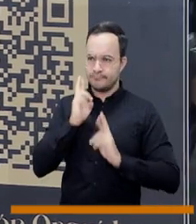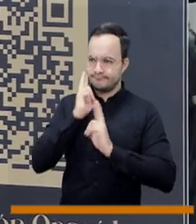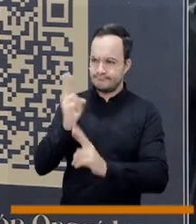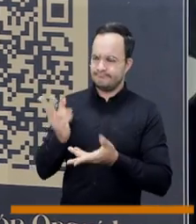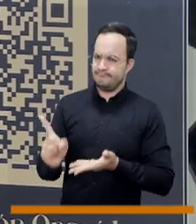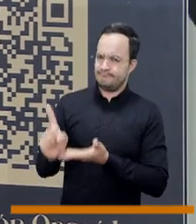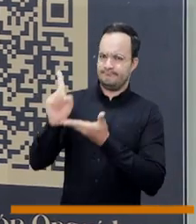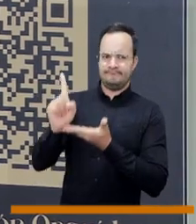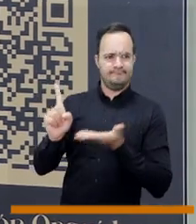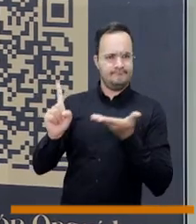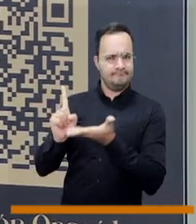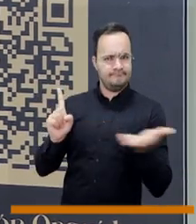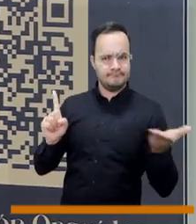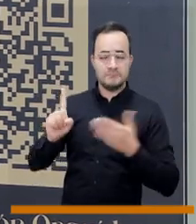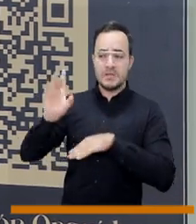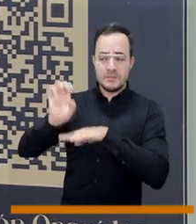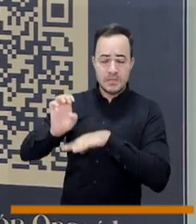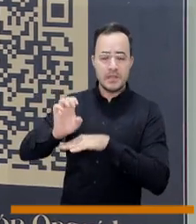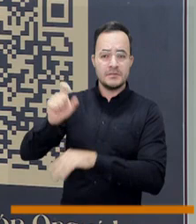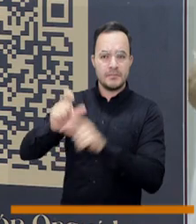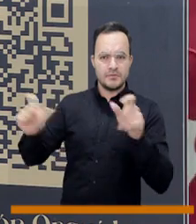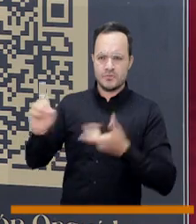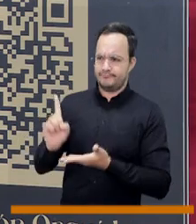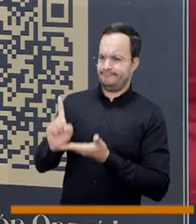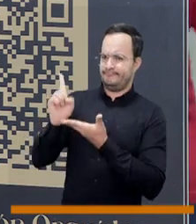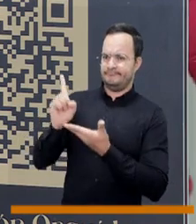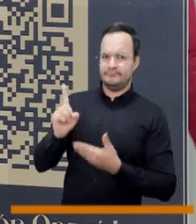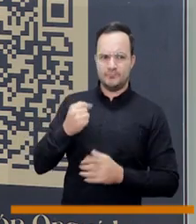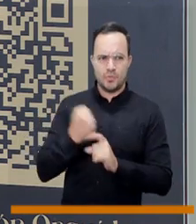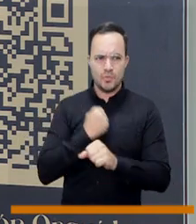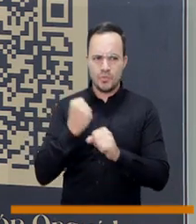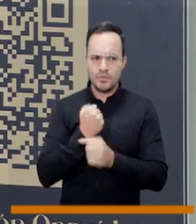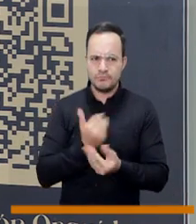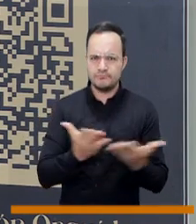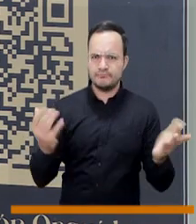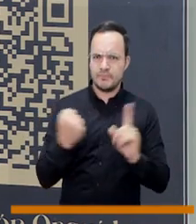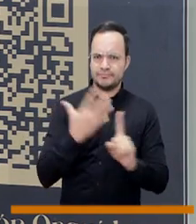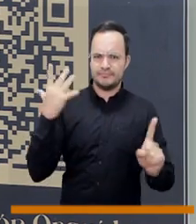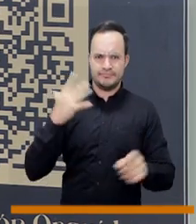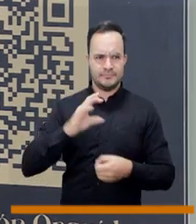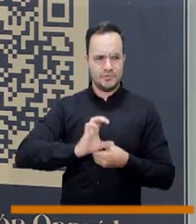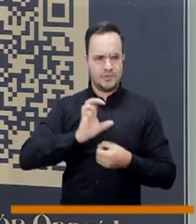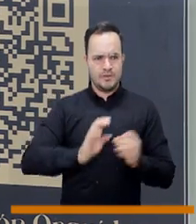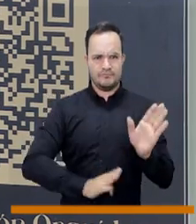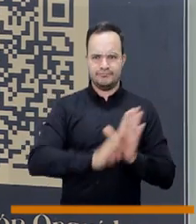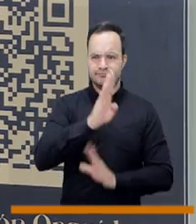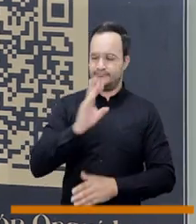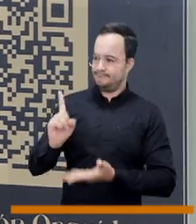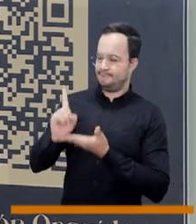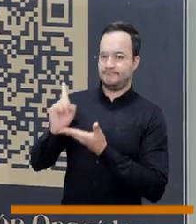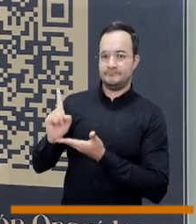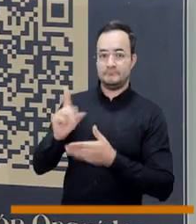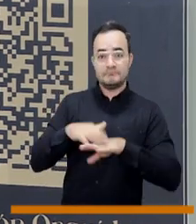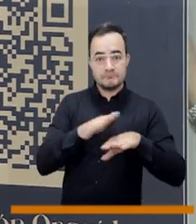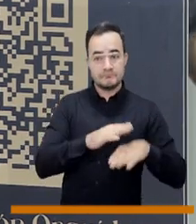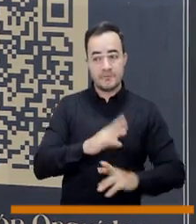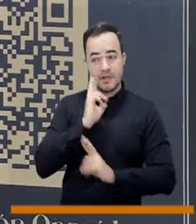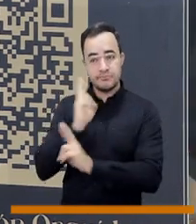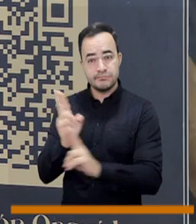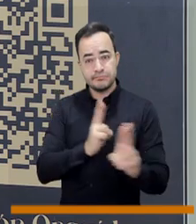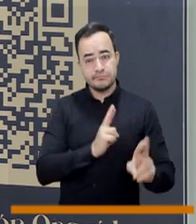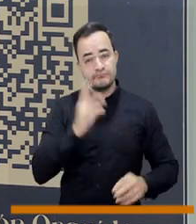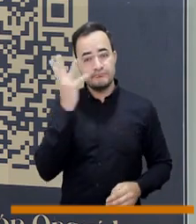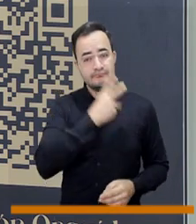instituciones que hacen un trabajo destacado por la ciudad. Es una condecoración muy bonita